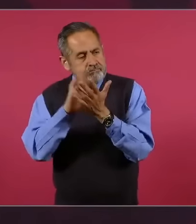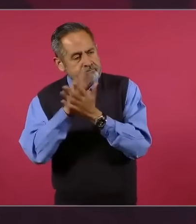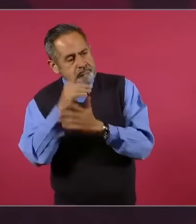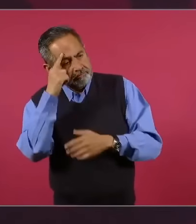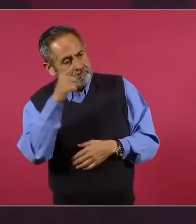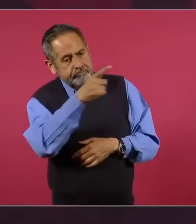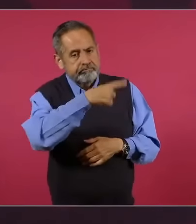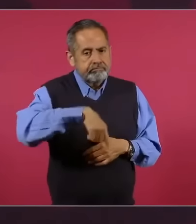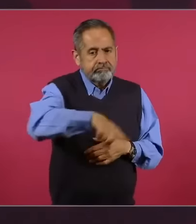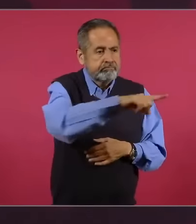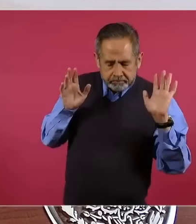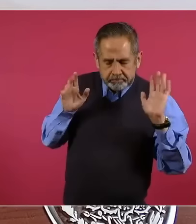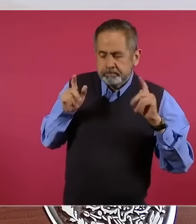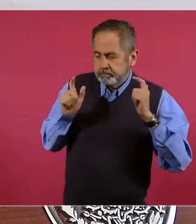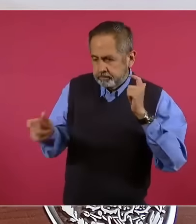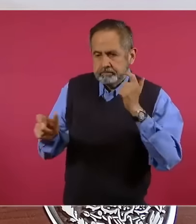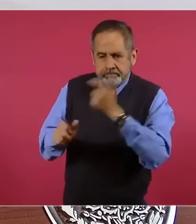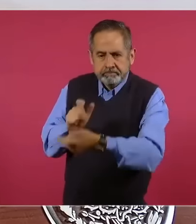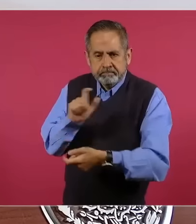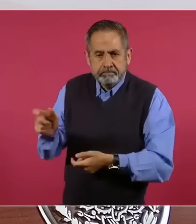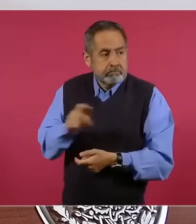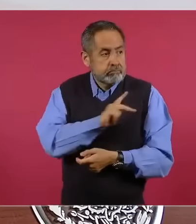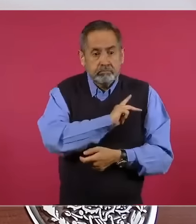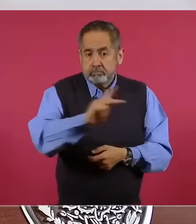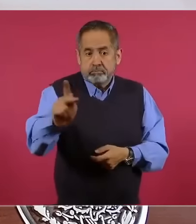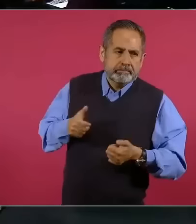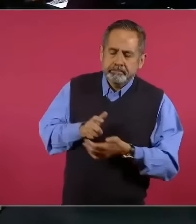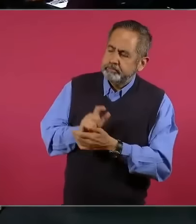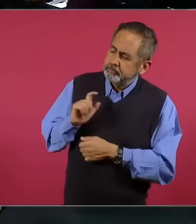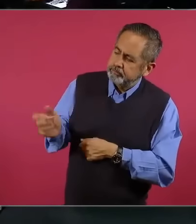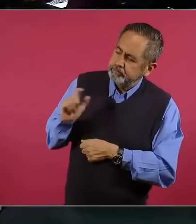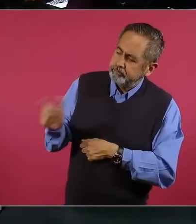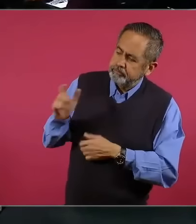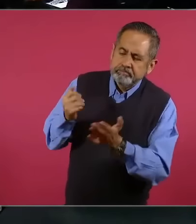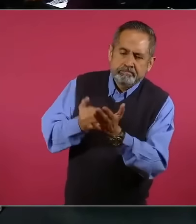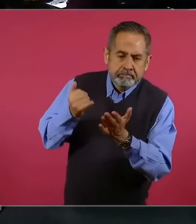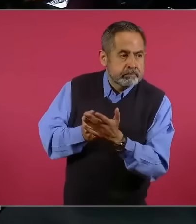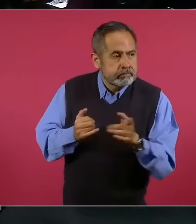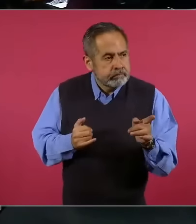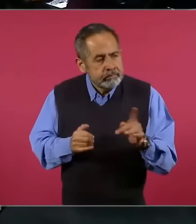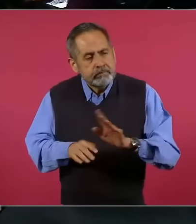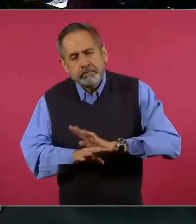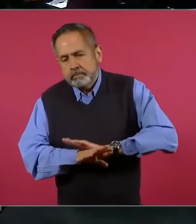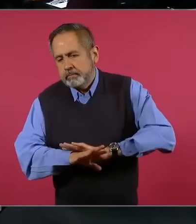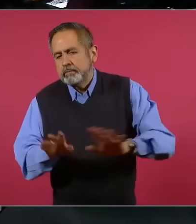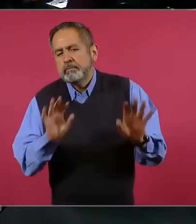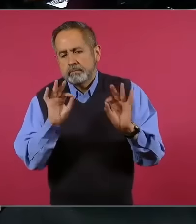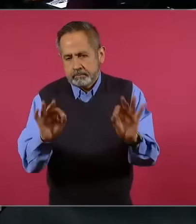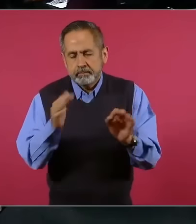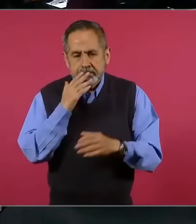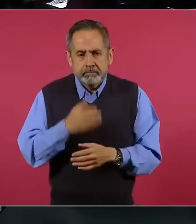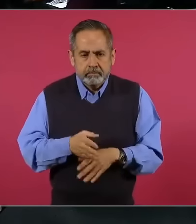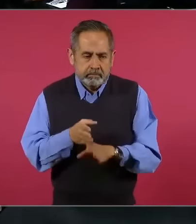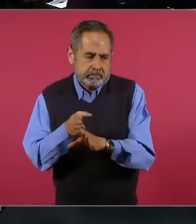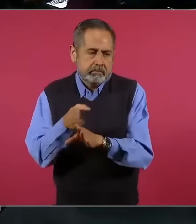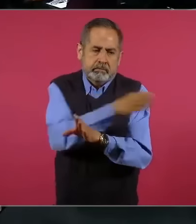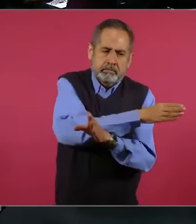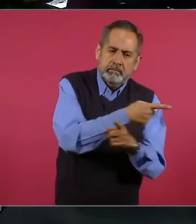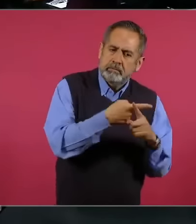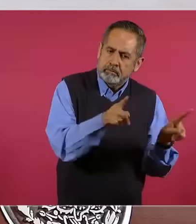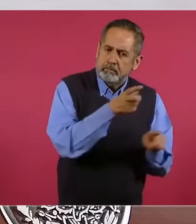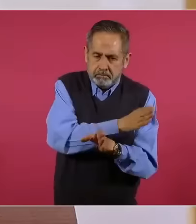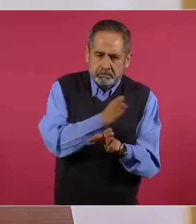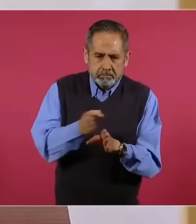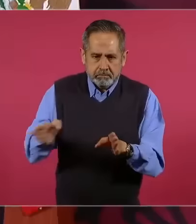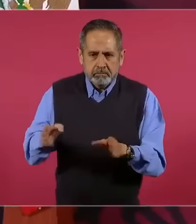para los grandes contribuyentes, porque ya todos entendieron de que antes como antes y ahora como ahora.